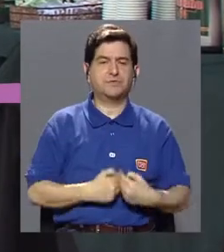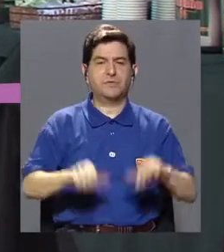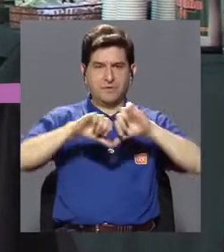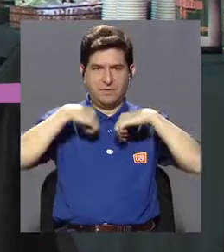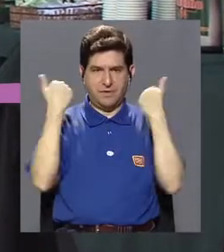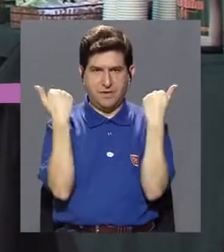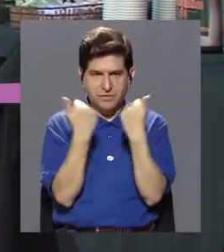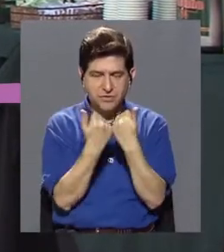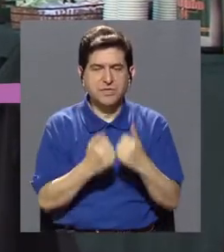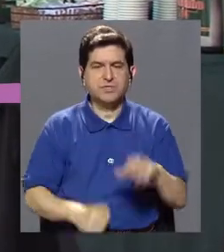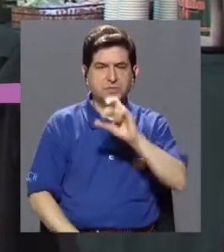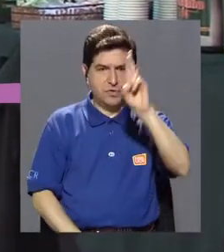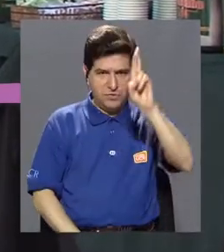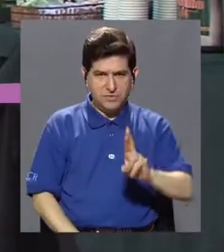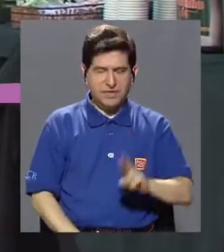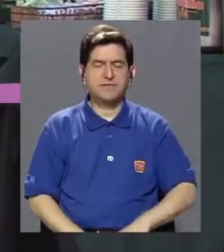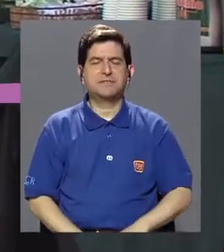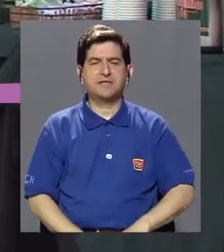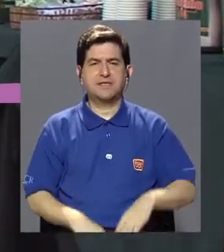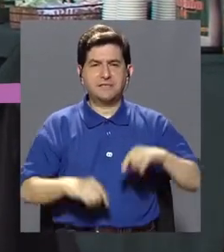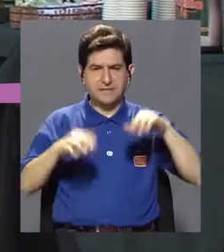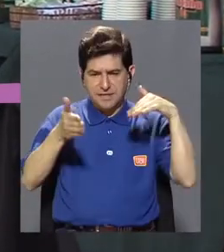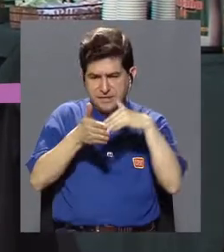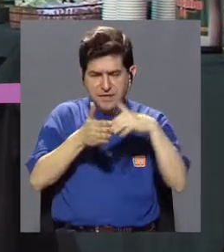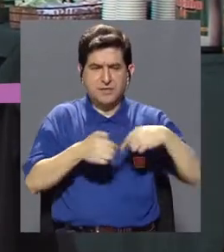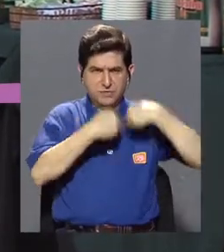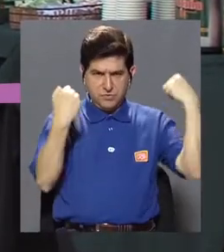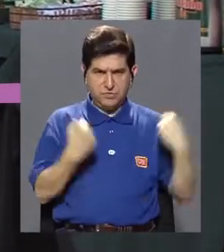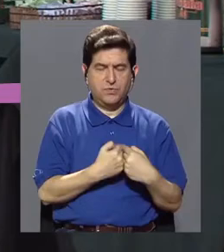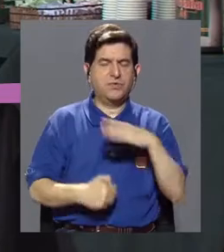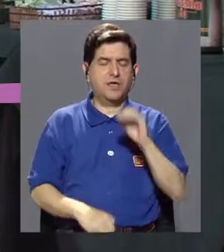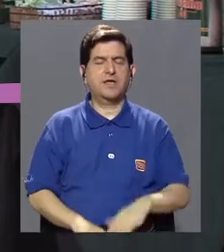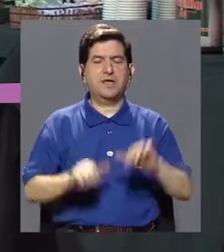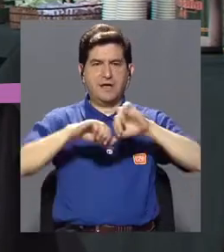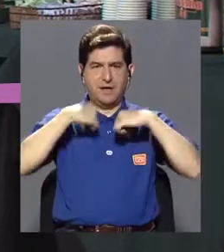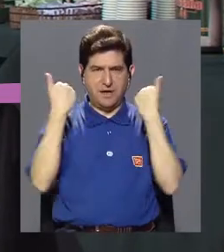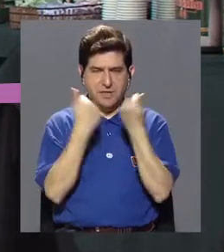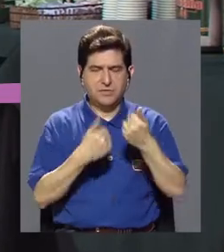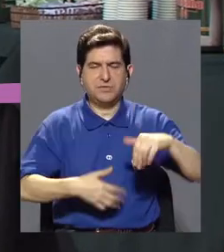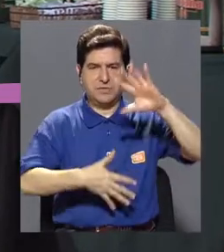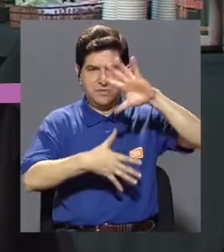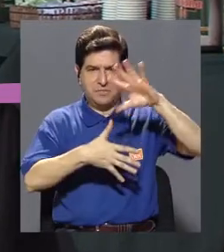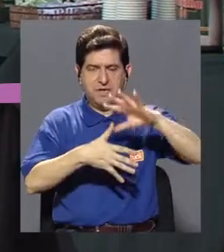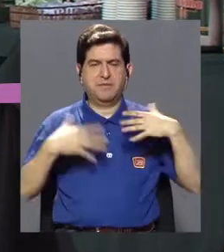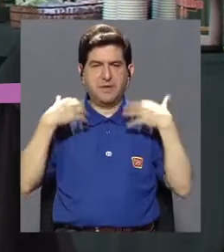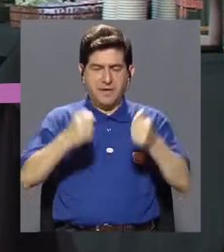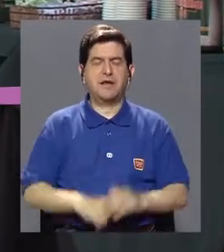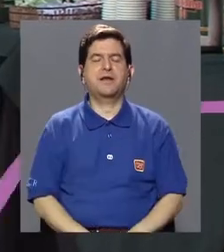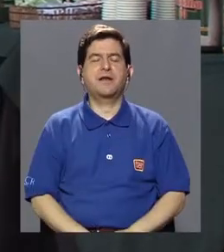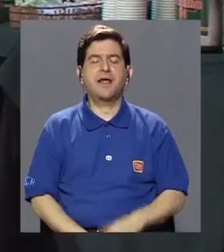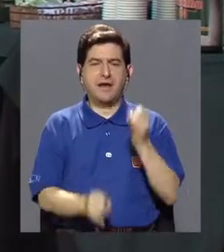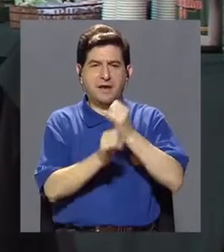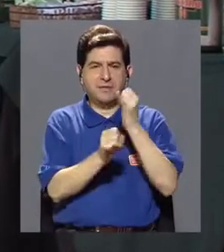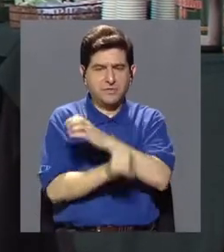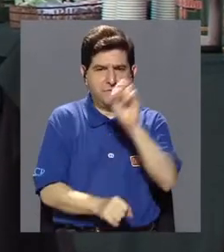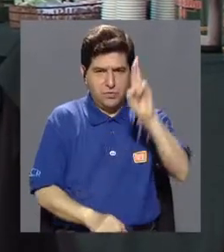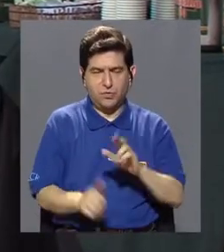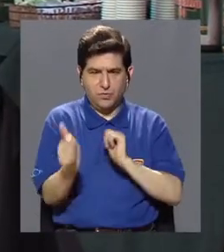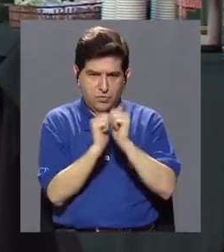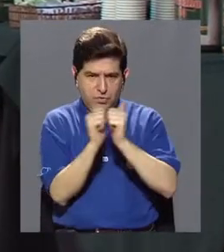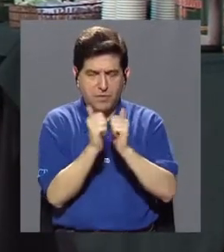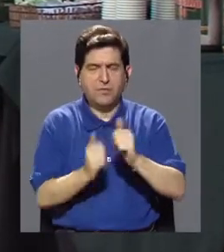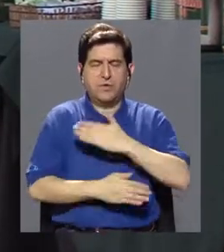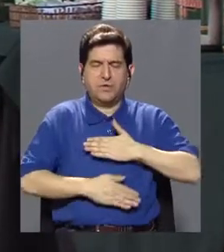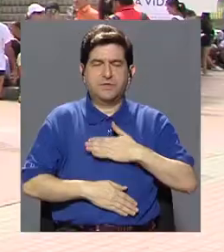Asociación Costarricense de Cardiología, ASOCAR, junto a la Organización Panamericana de la Salud, el Instituto Costarricense del Deporte y la Recreación,